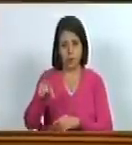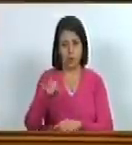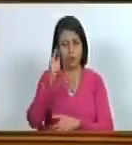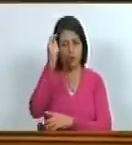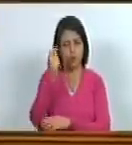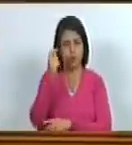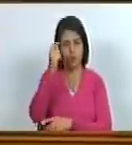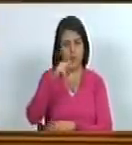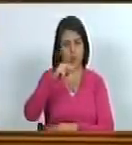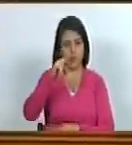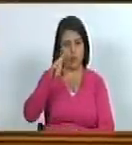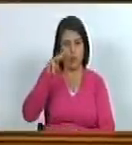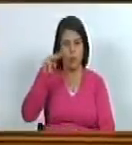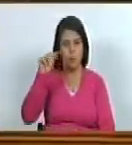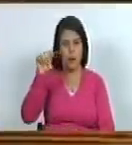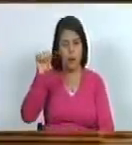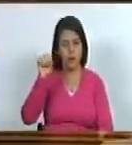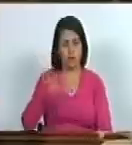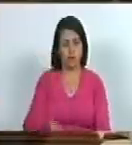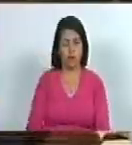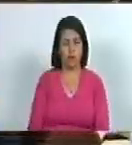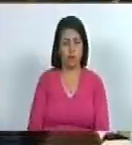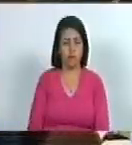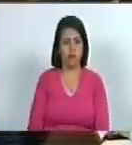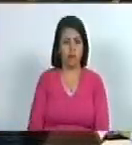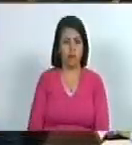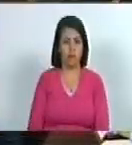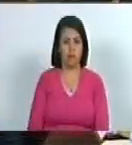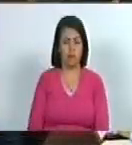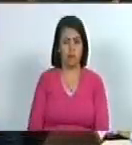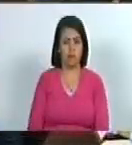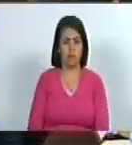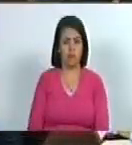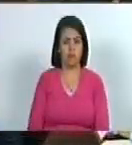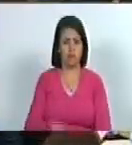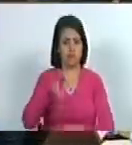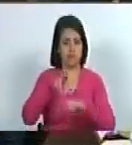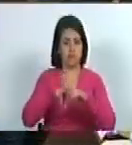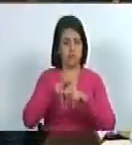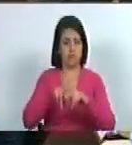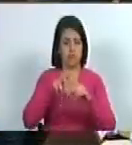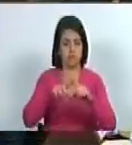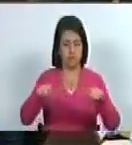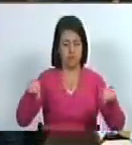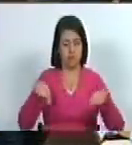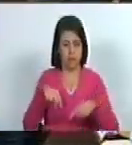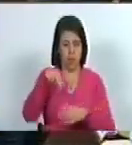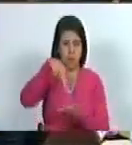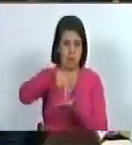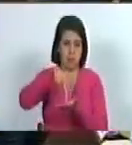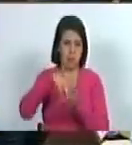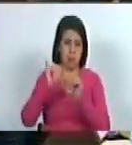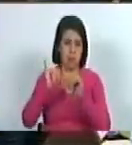diputado Numas Jaramillo desde su podio diputado